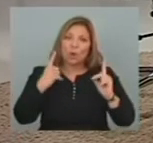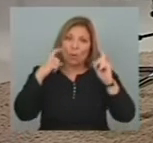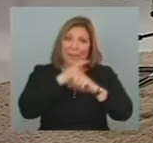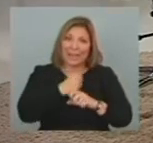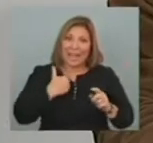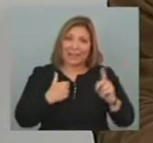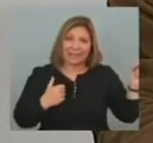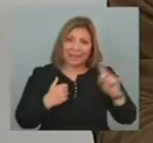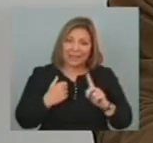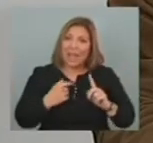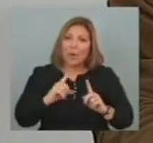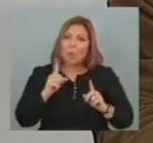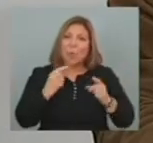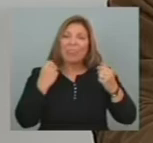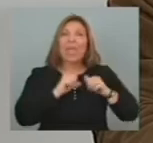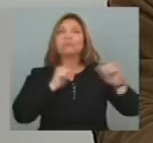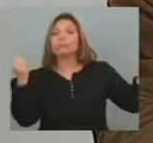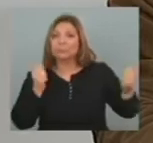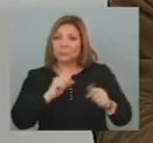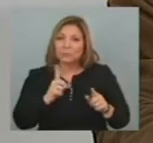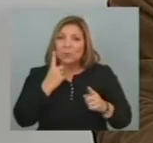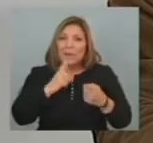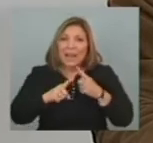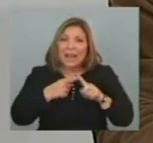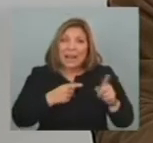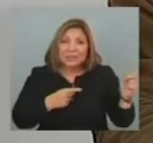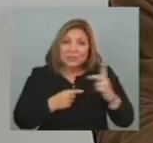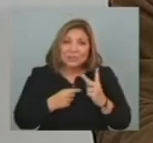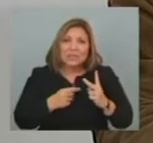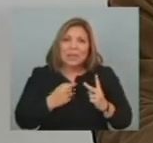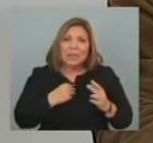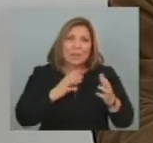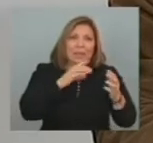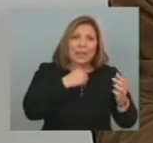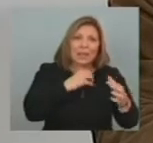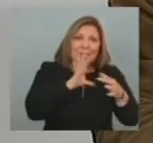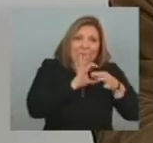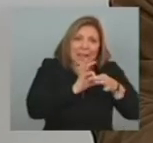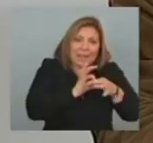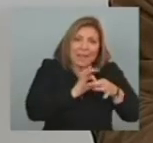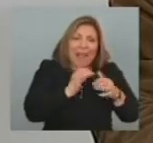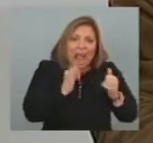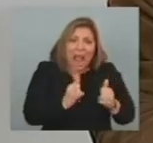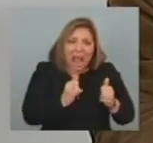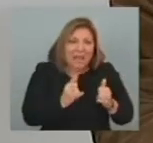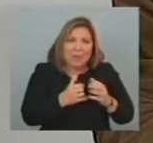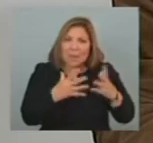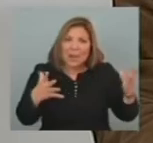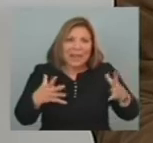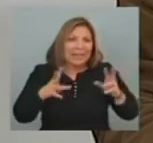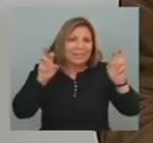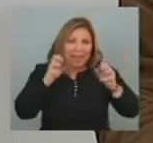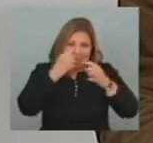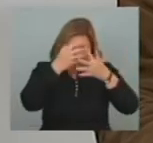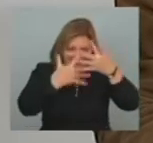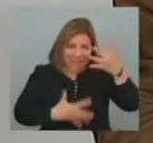con Argentina Entre otras cosas Porque es una relación De una amplísima Interdependencia Es decir Vincula enorme cantidad De temas Y